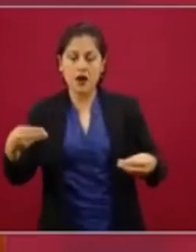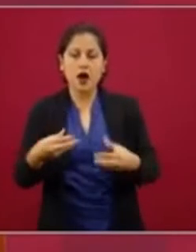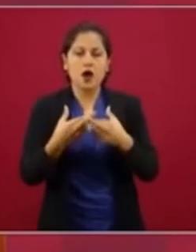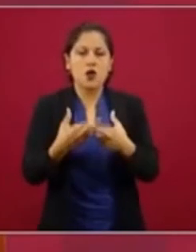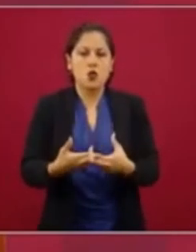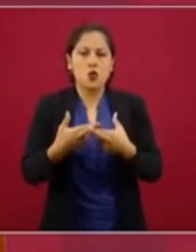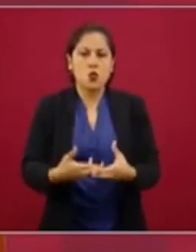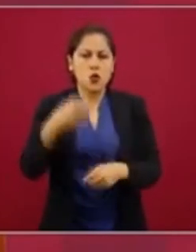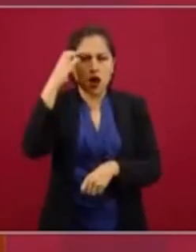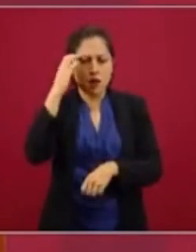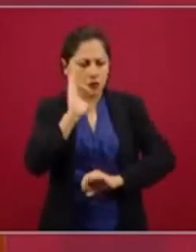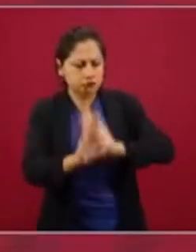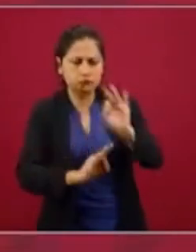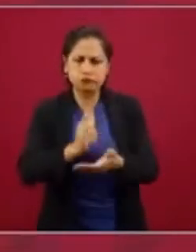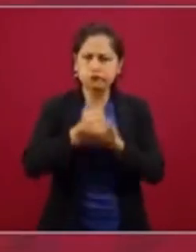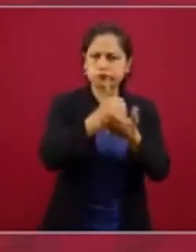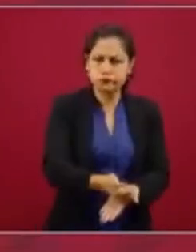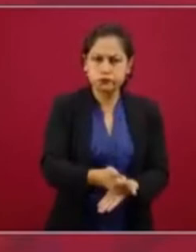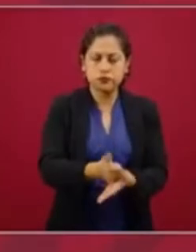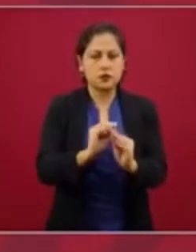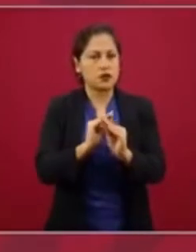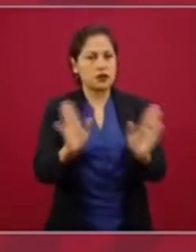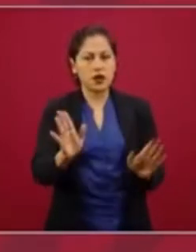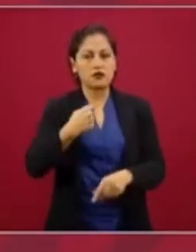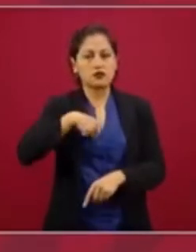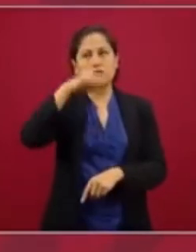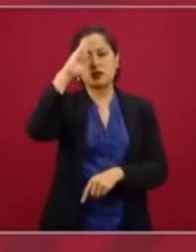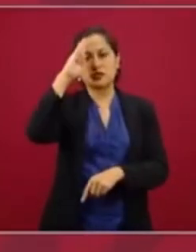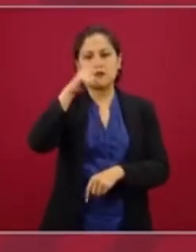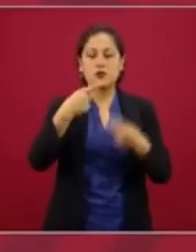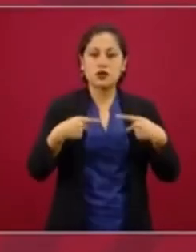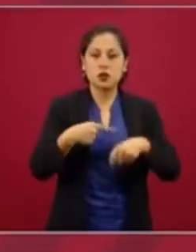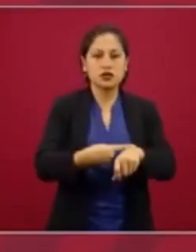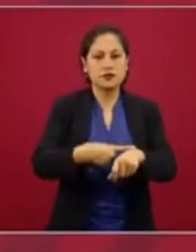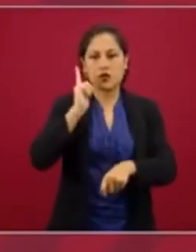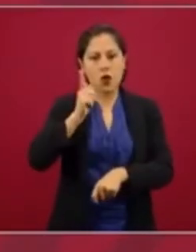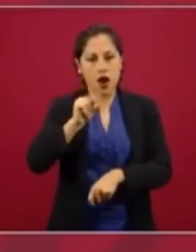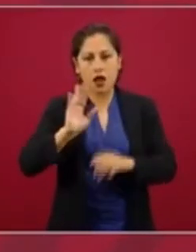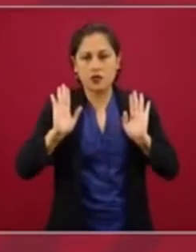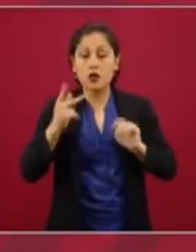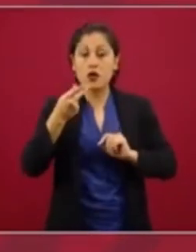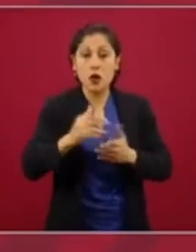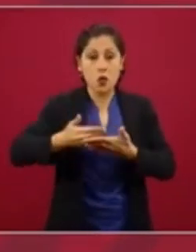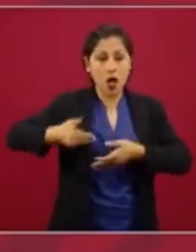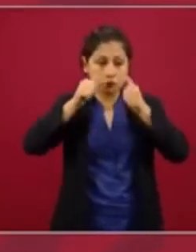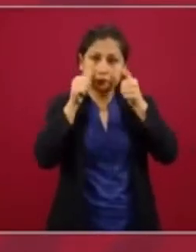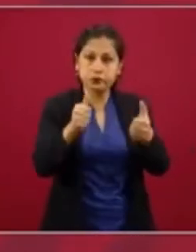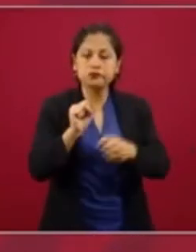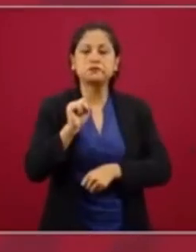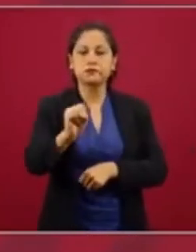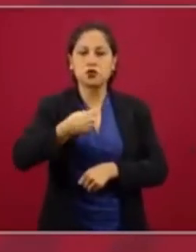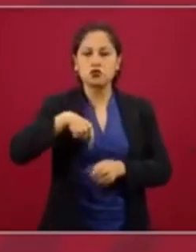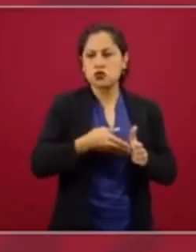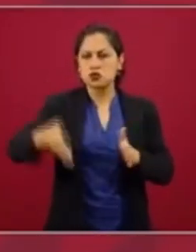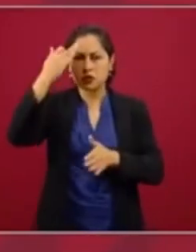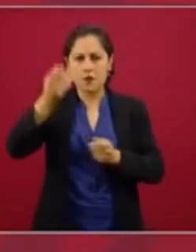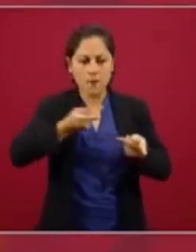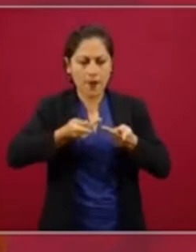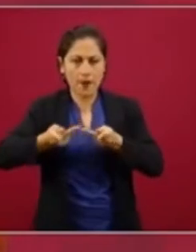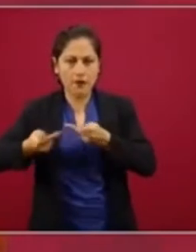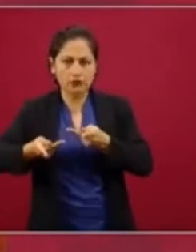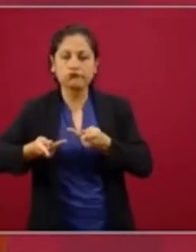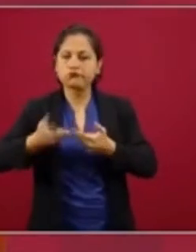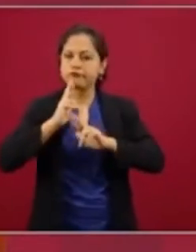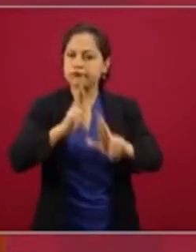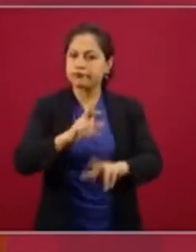equipo para atender a los enfermos. Desde luego no queremos que nadie llegue a los hospitales, por eso lo preventivo. Pero sí, nos preparamos y se resolvió.